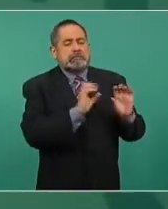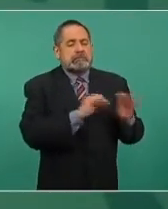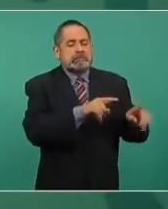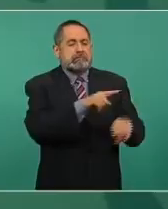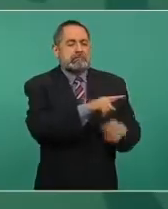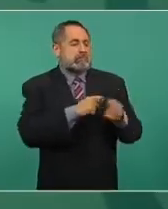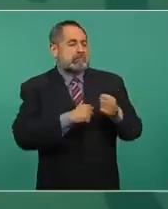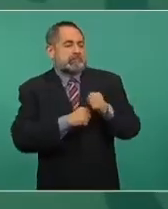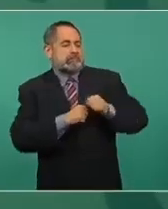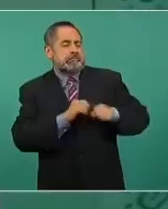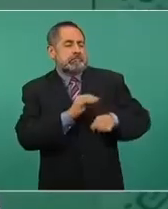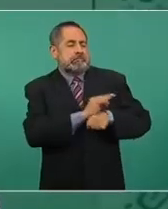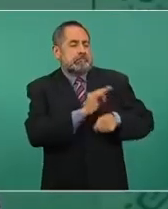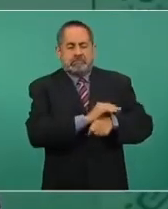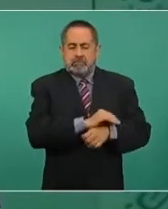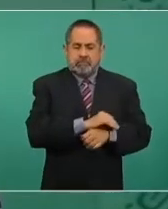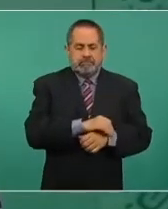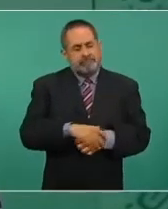No,